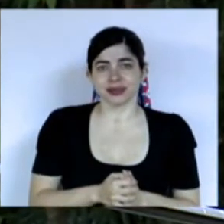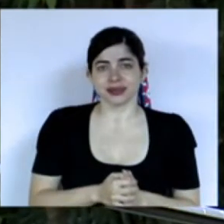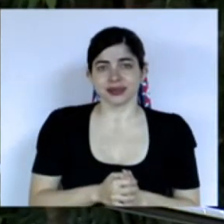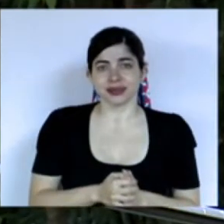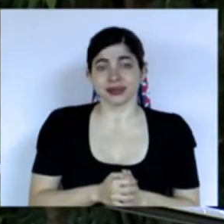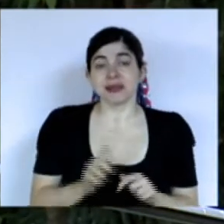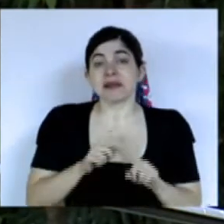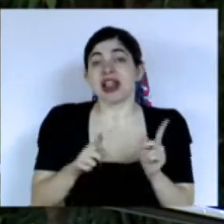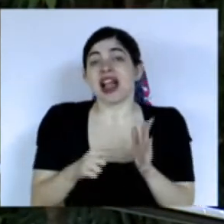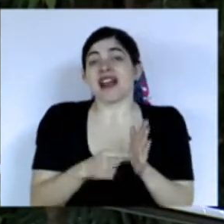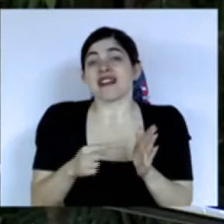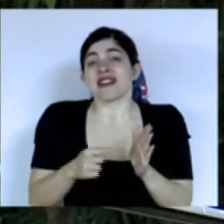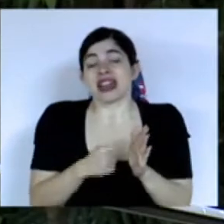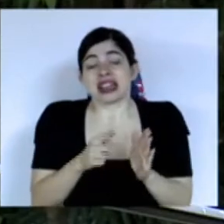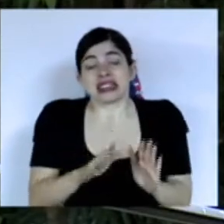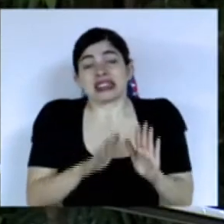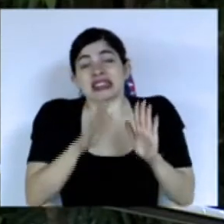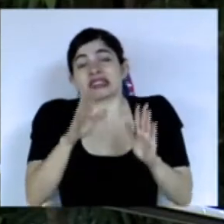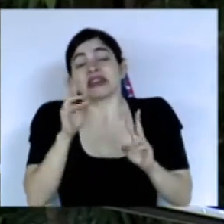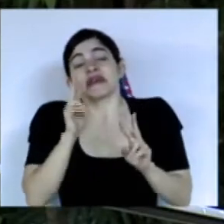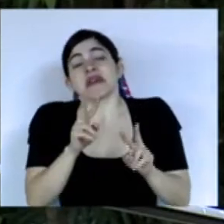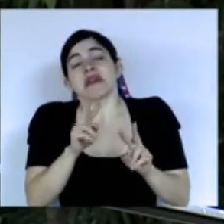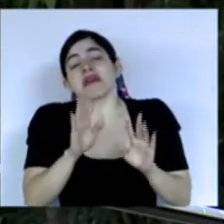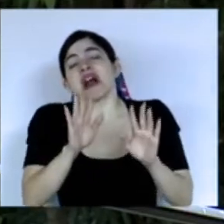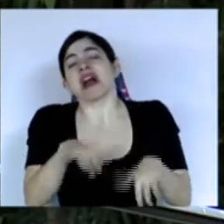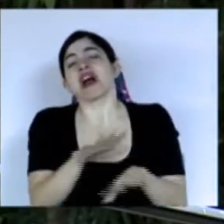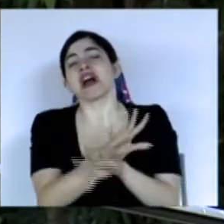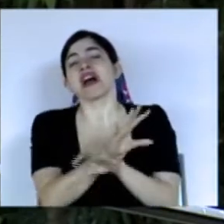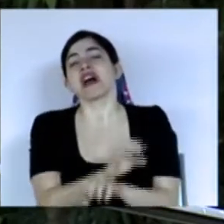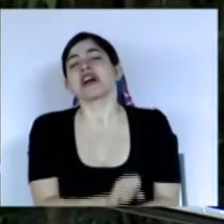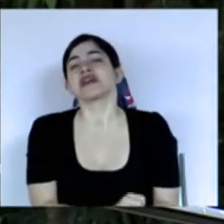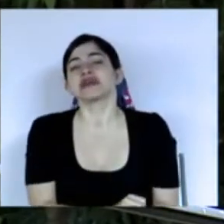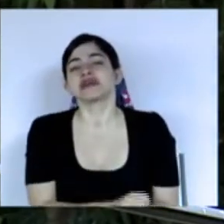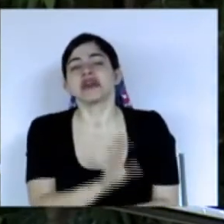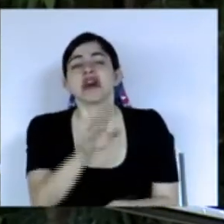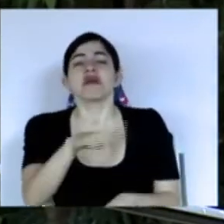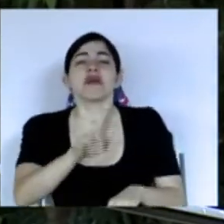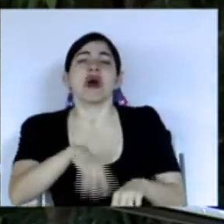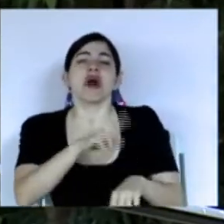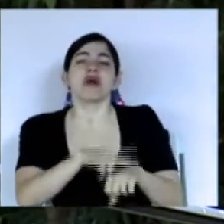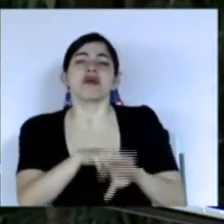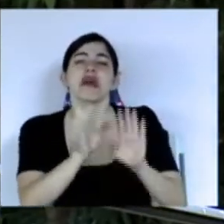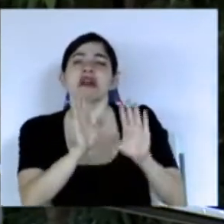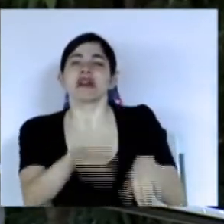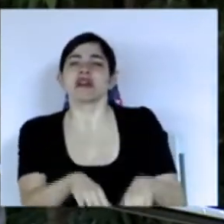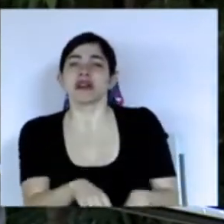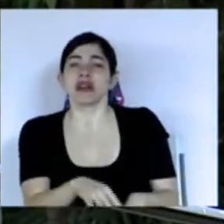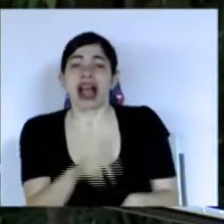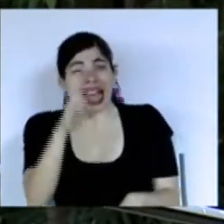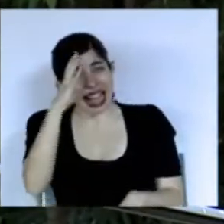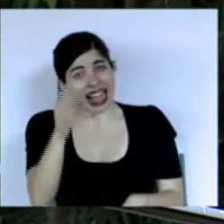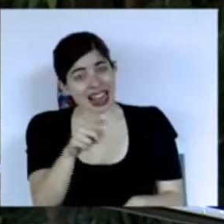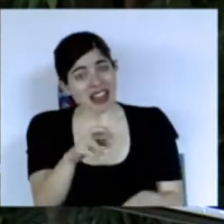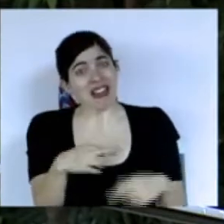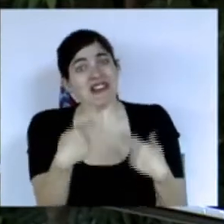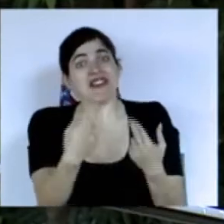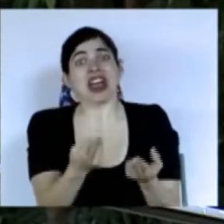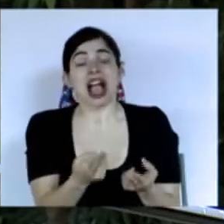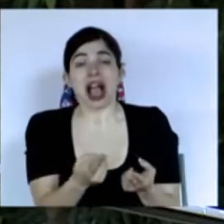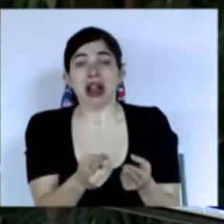pero a veces lo extraordinario se vuelve ordinario y nos acostumbramos como si fuera un regalo que cayó